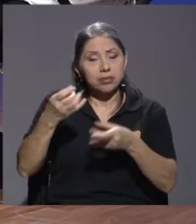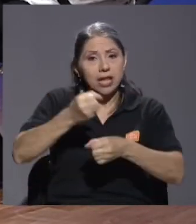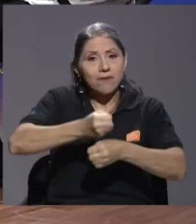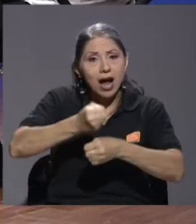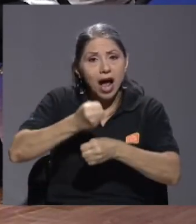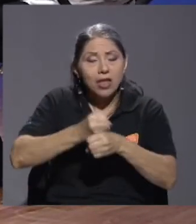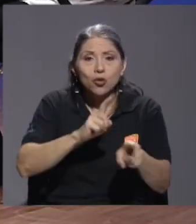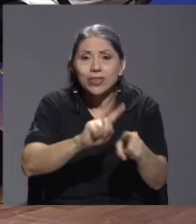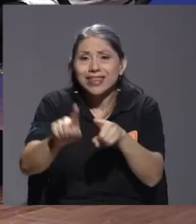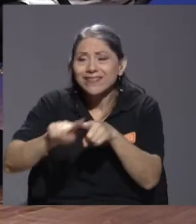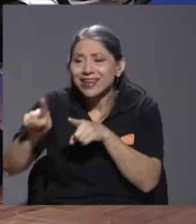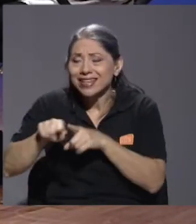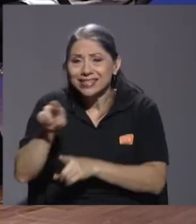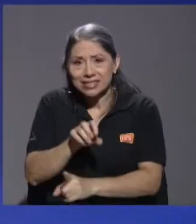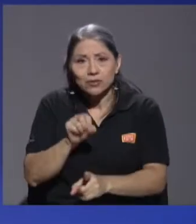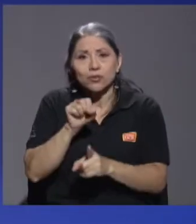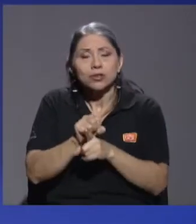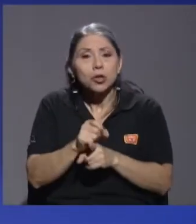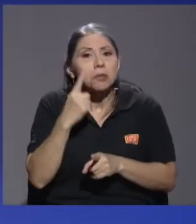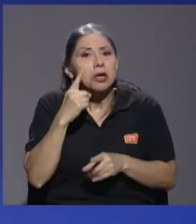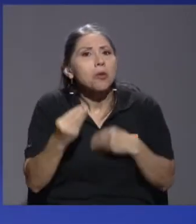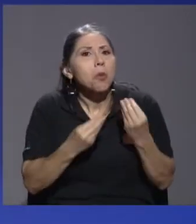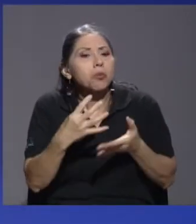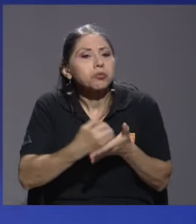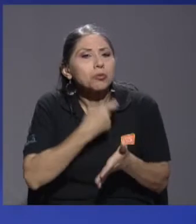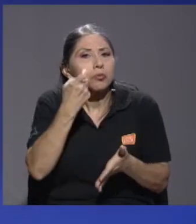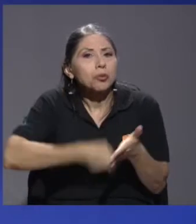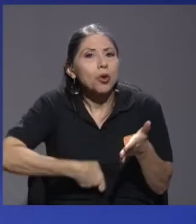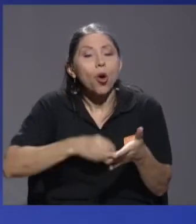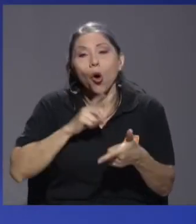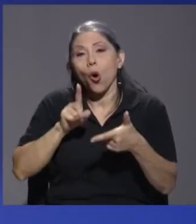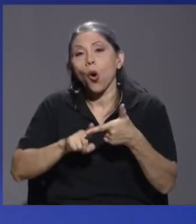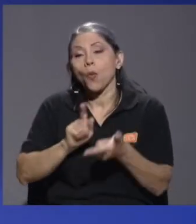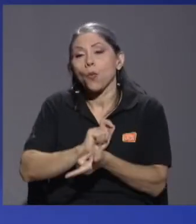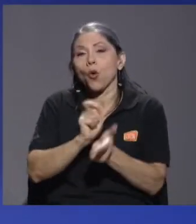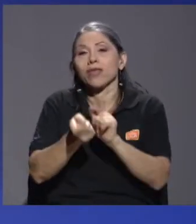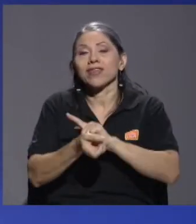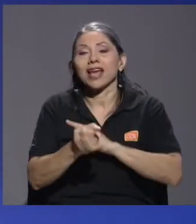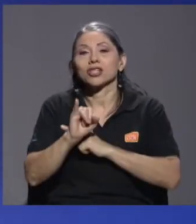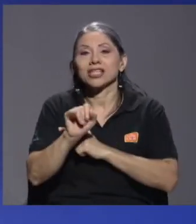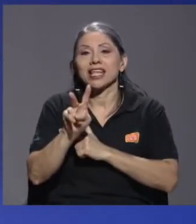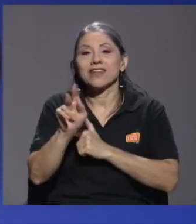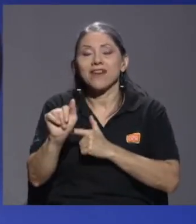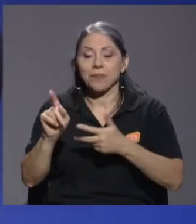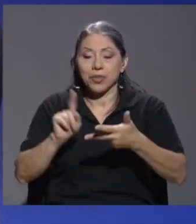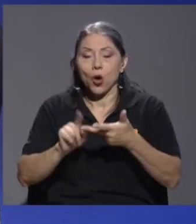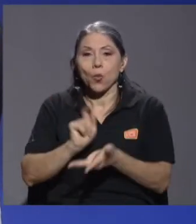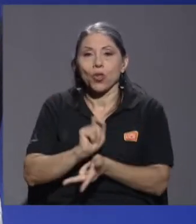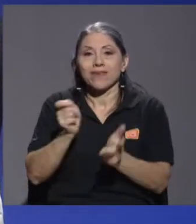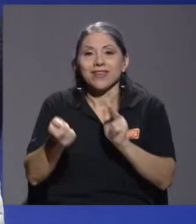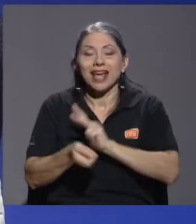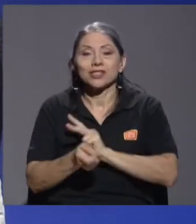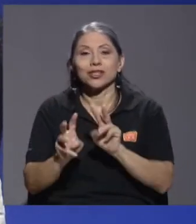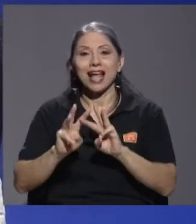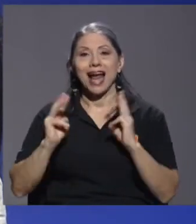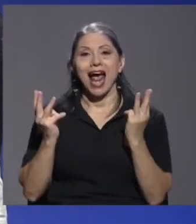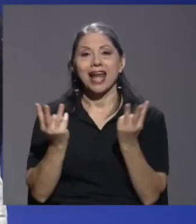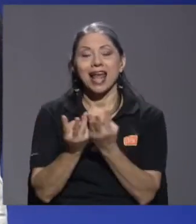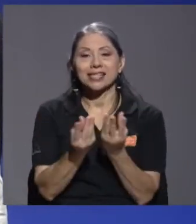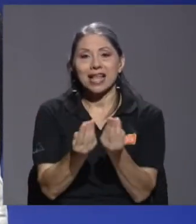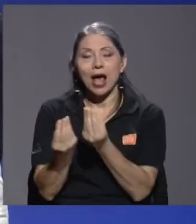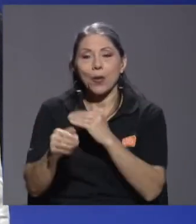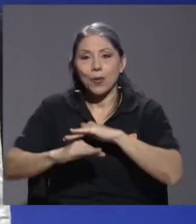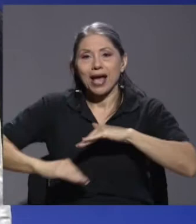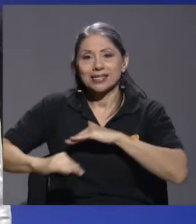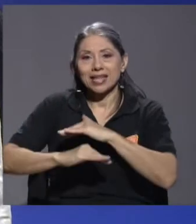escenarios también impositivos, otros de modificaciones al IVA, otros de modificaciones a la canasta básica. Tal vez sí